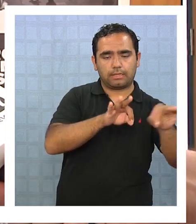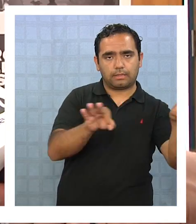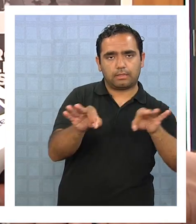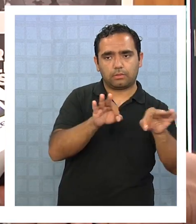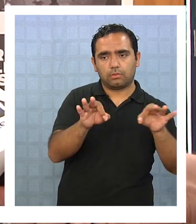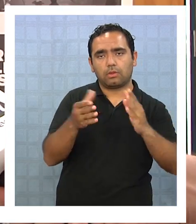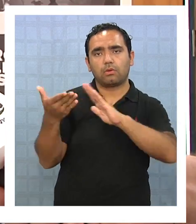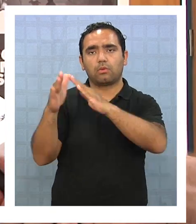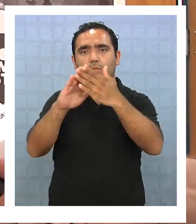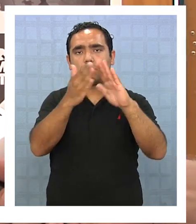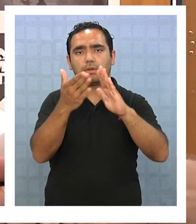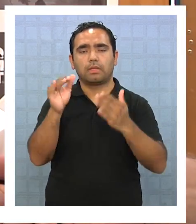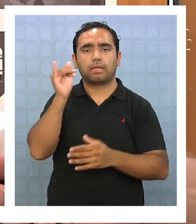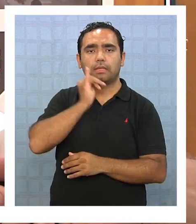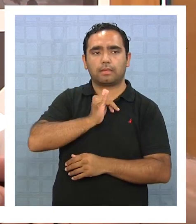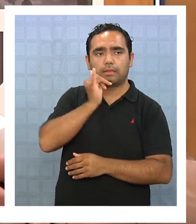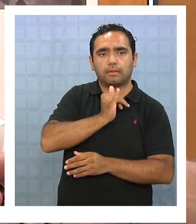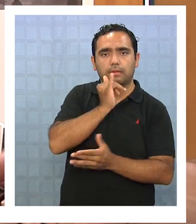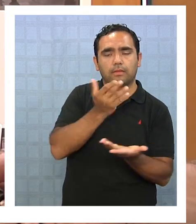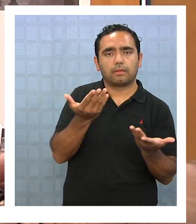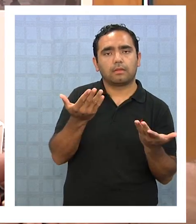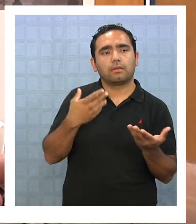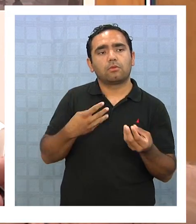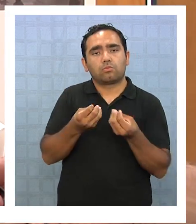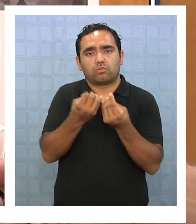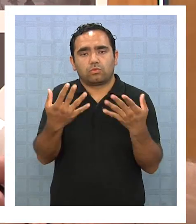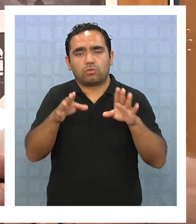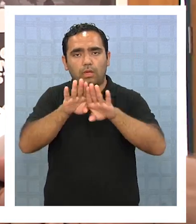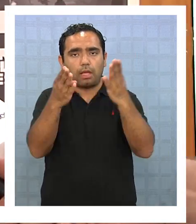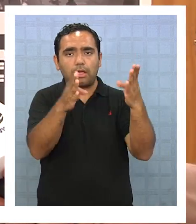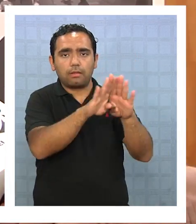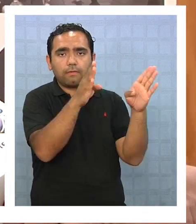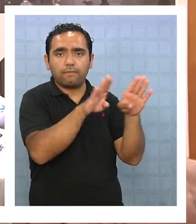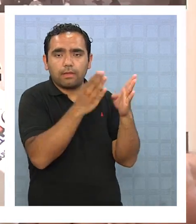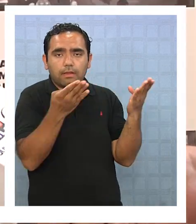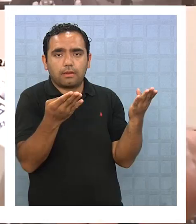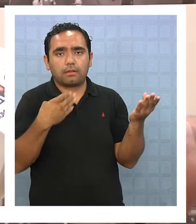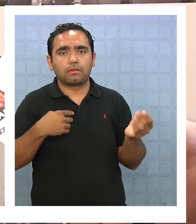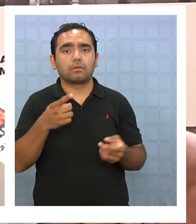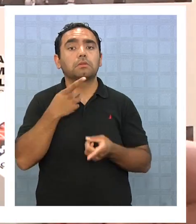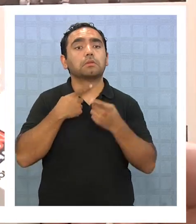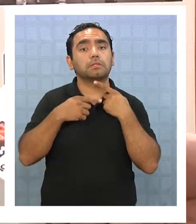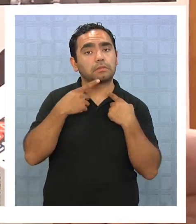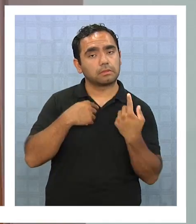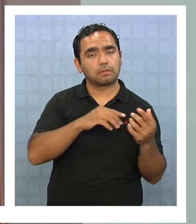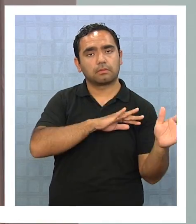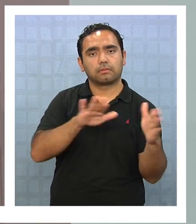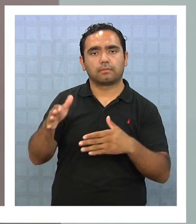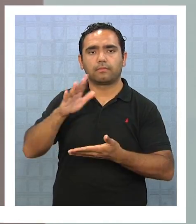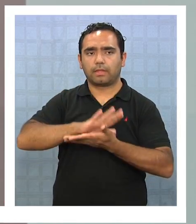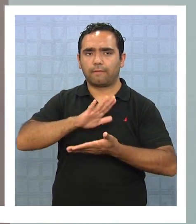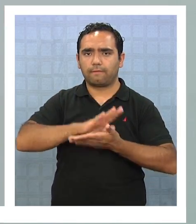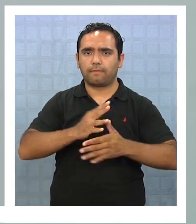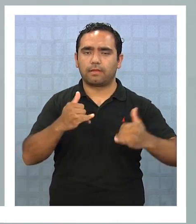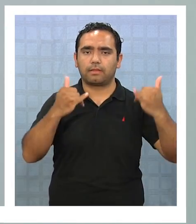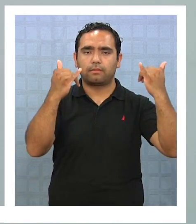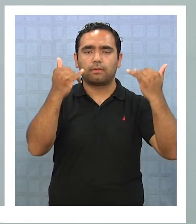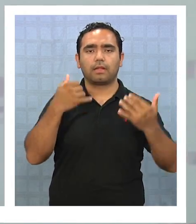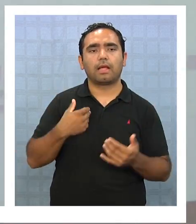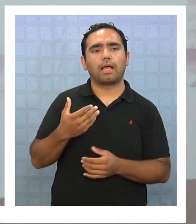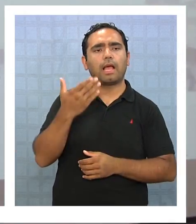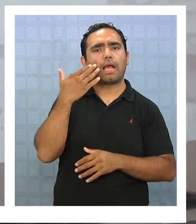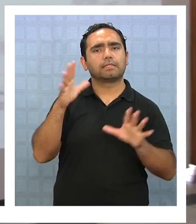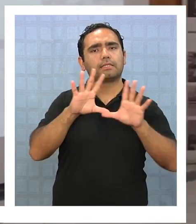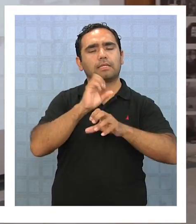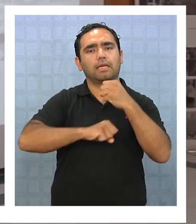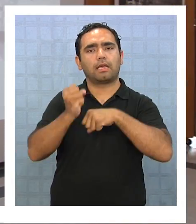con la comunidad iquiqueña dado tantos contextos que se están abriendo hoy en día que están siendo interesantes. El festival, nacido hace más